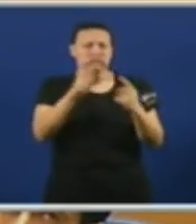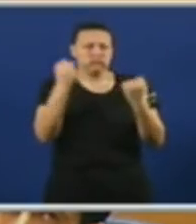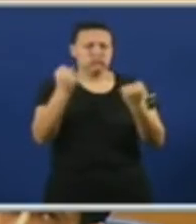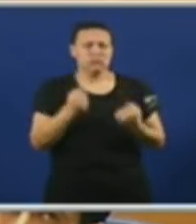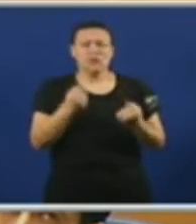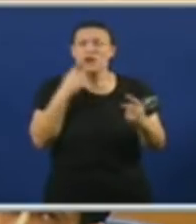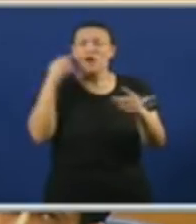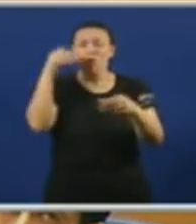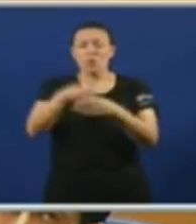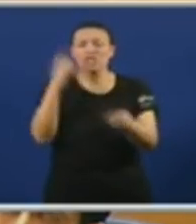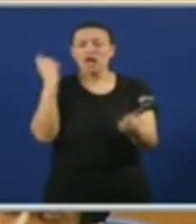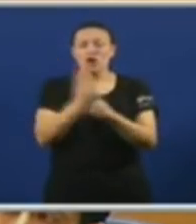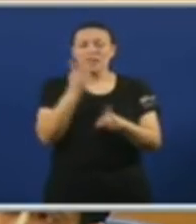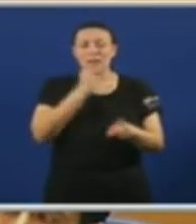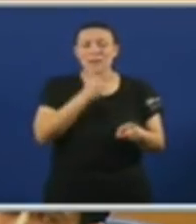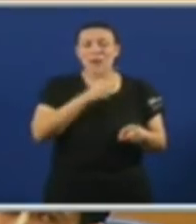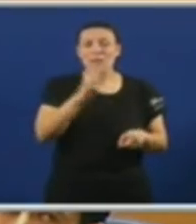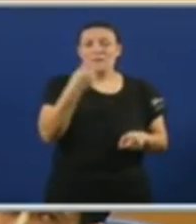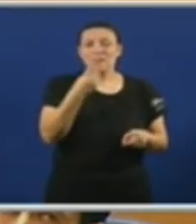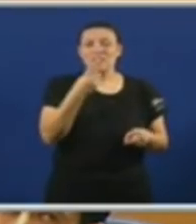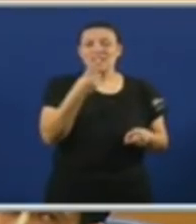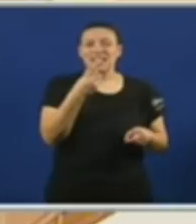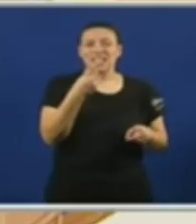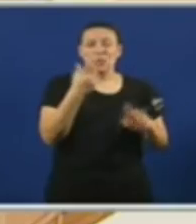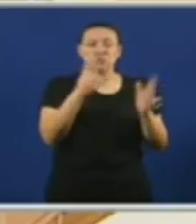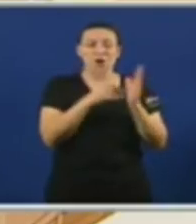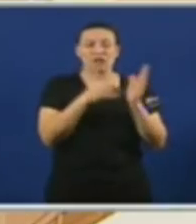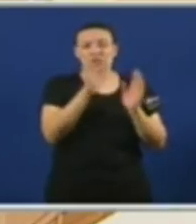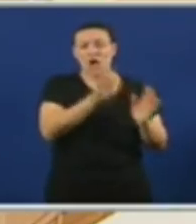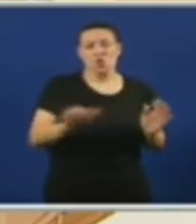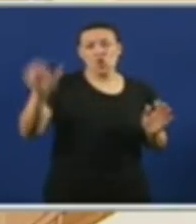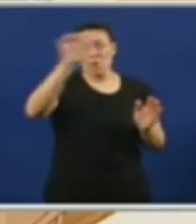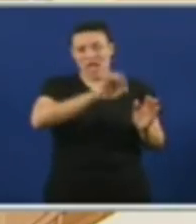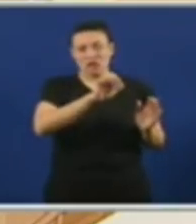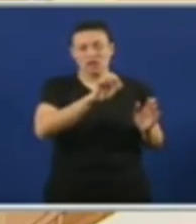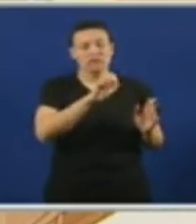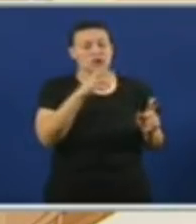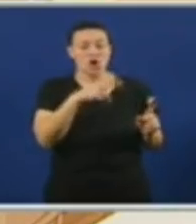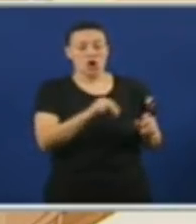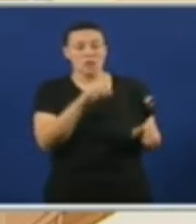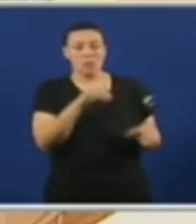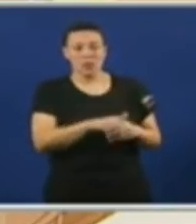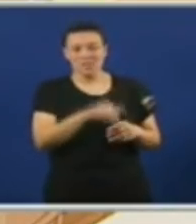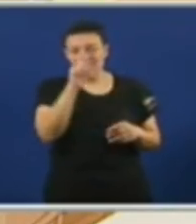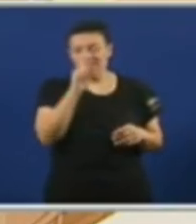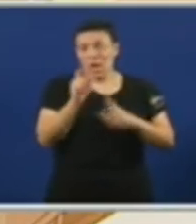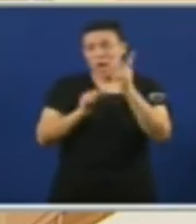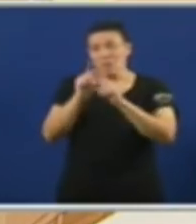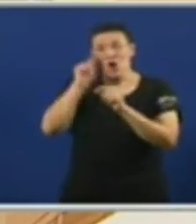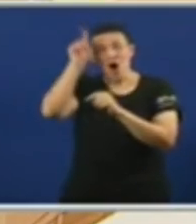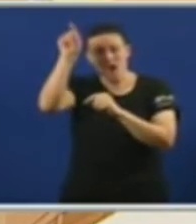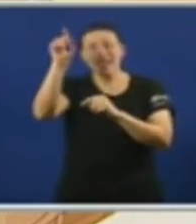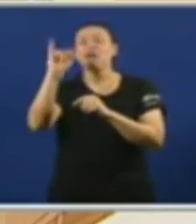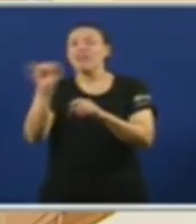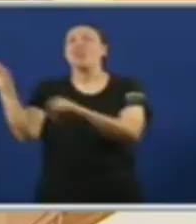en contra De que Vigo Entrara na primeira división Dos portos europeos Mentre o BNG Estaba en Bruselas Defendendo